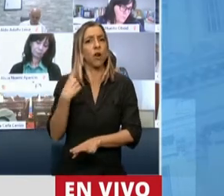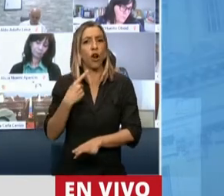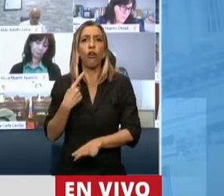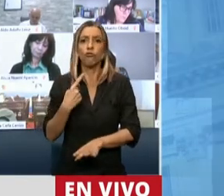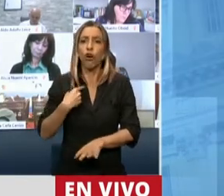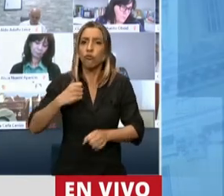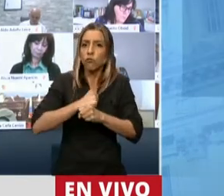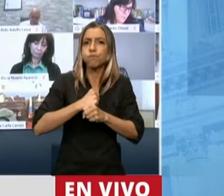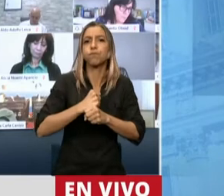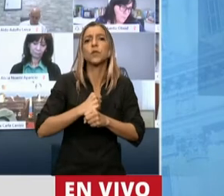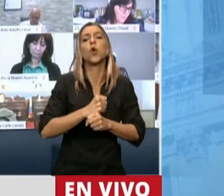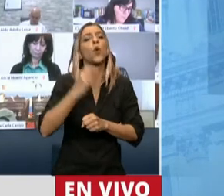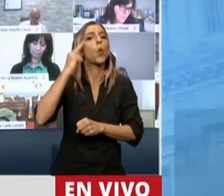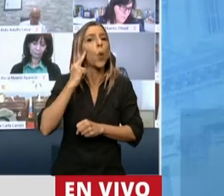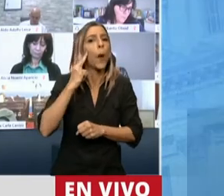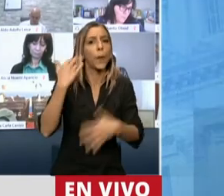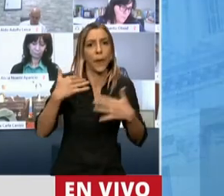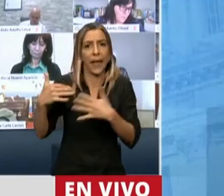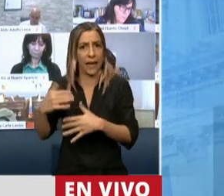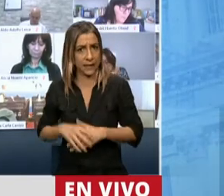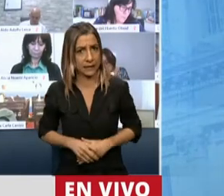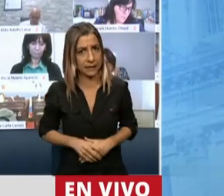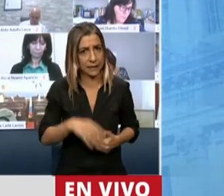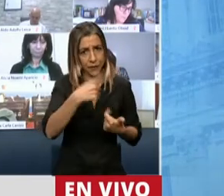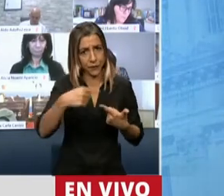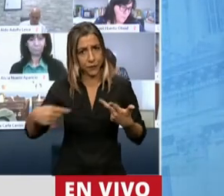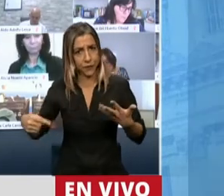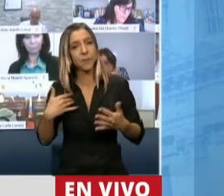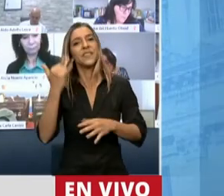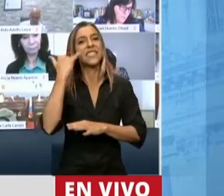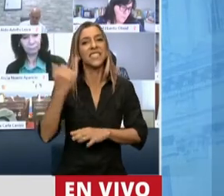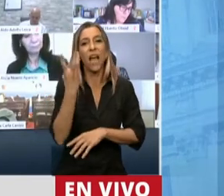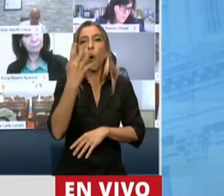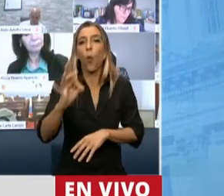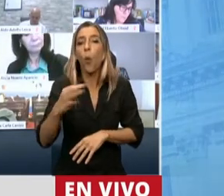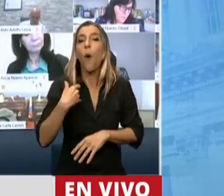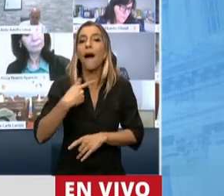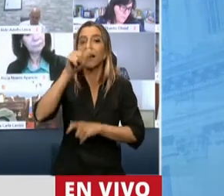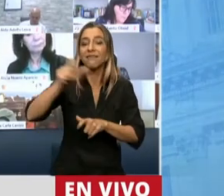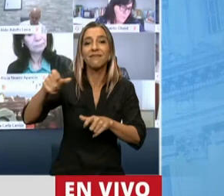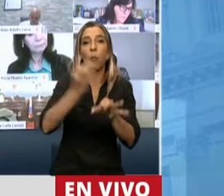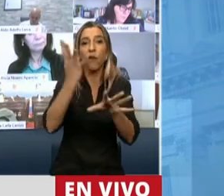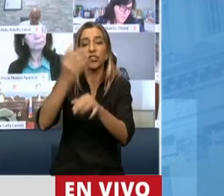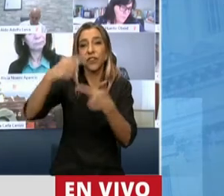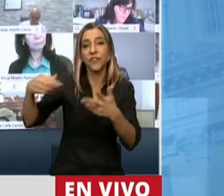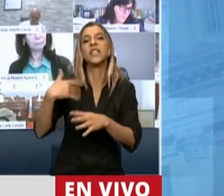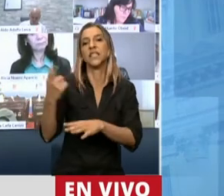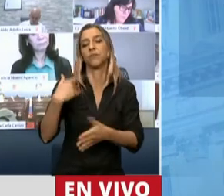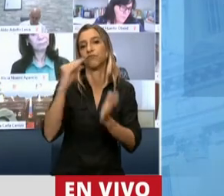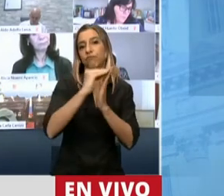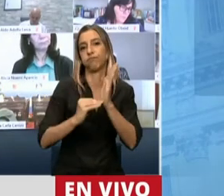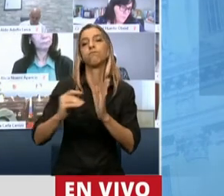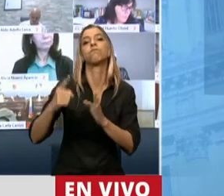A lo largo de estos meses, más de 40 conglomerados de actividades fueron declarados esenciales. Sin embargo,